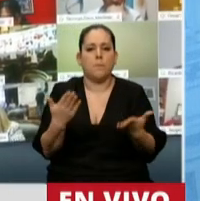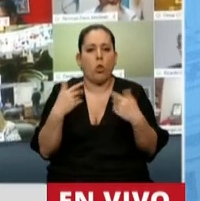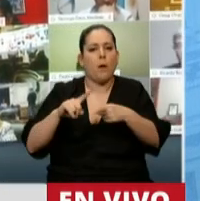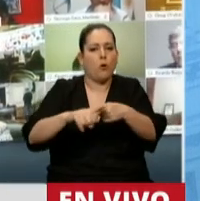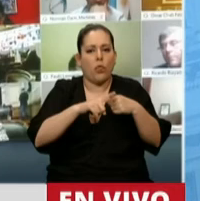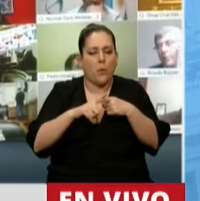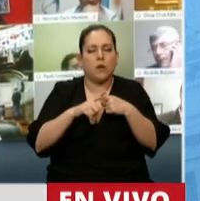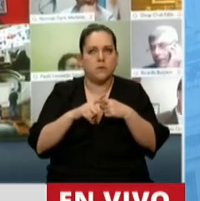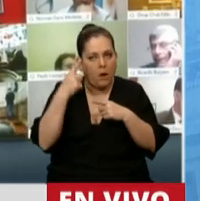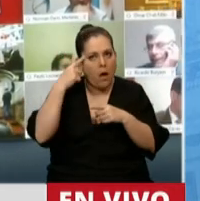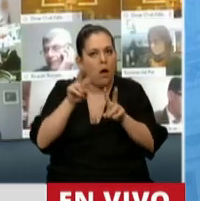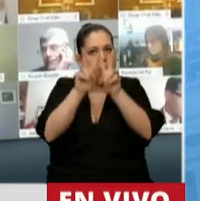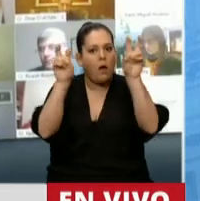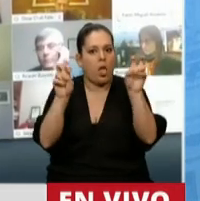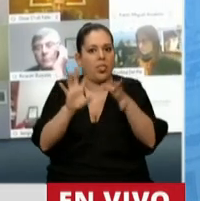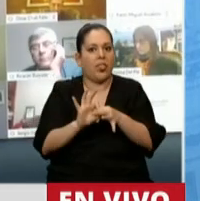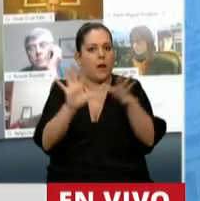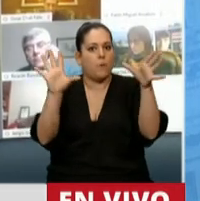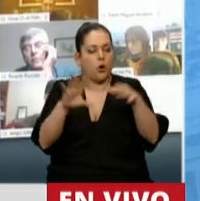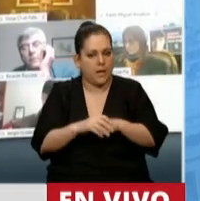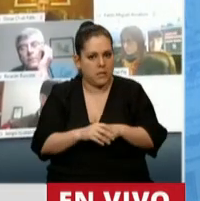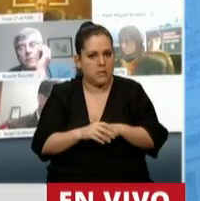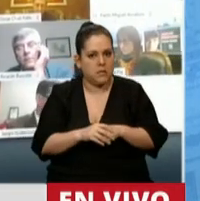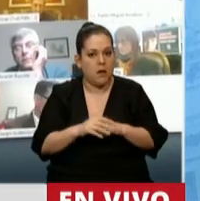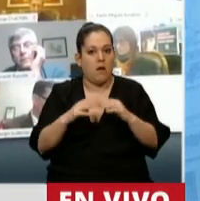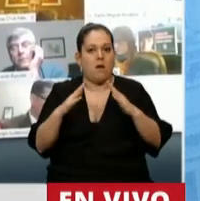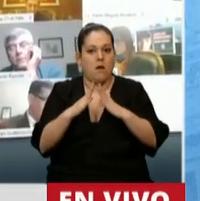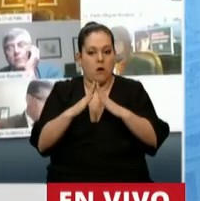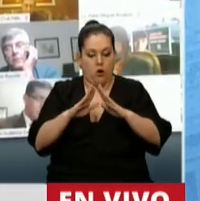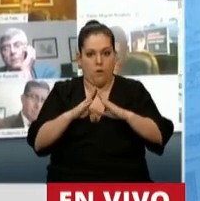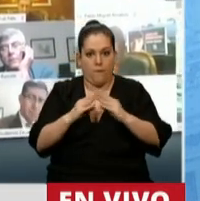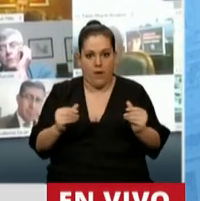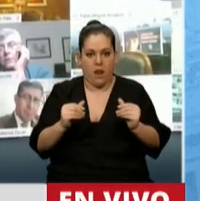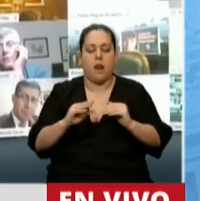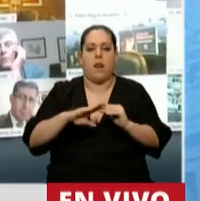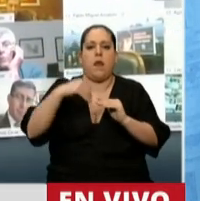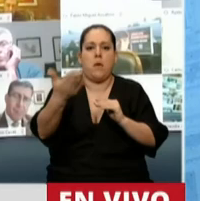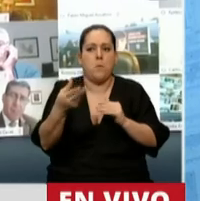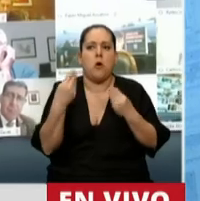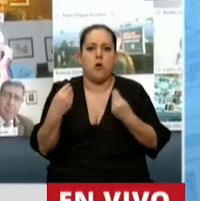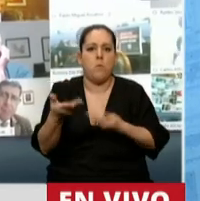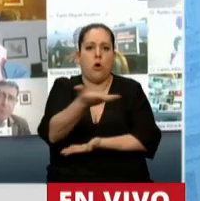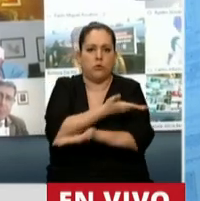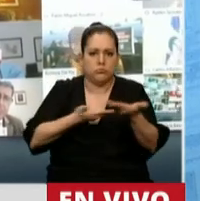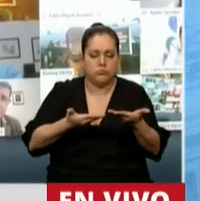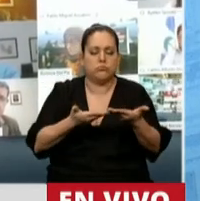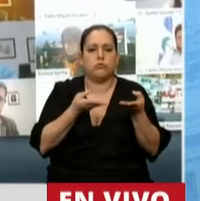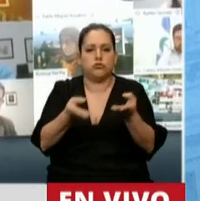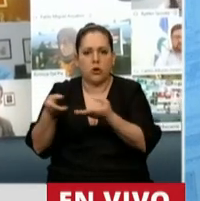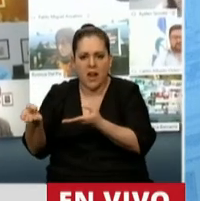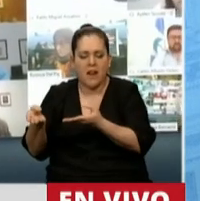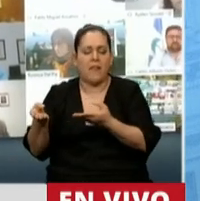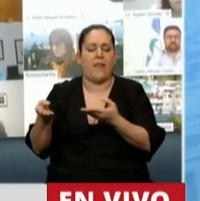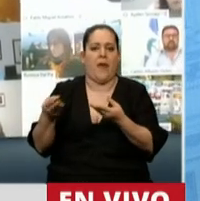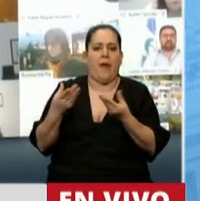democracia la Argentina esa de la pospandemia, con diálogo, con solidaridad, pensando en la reconstrucción y